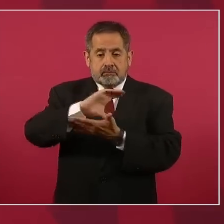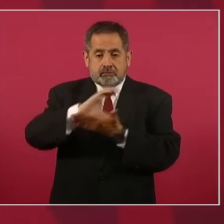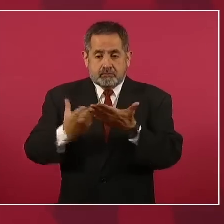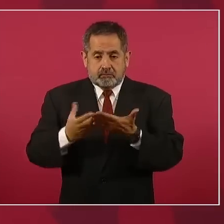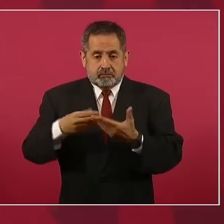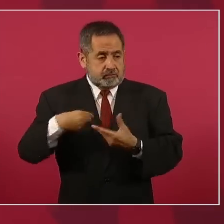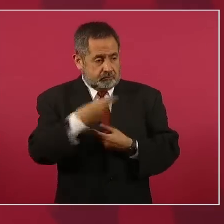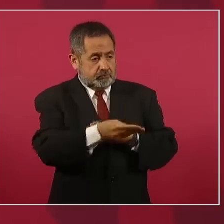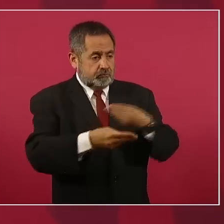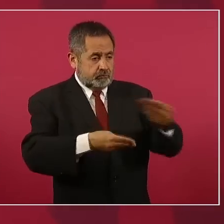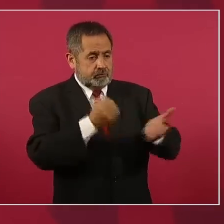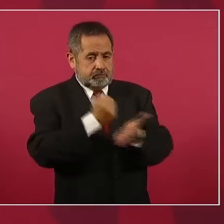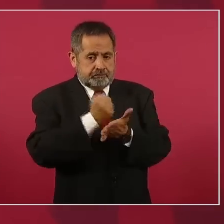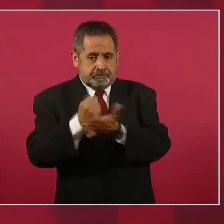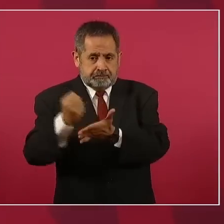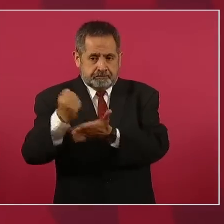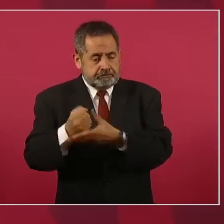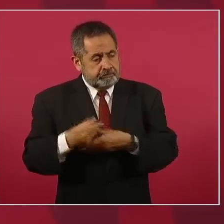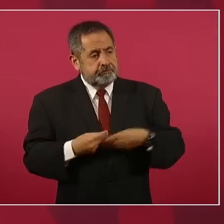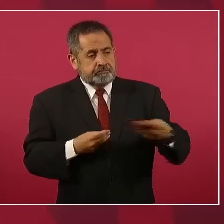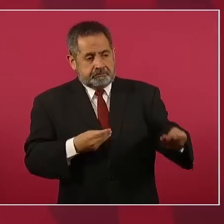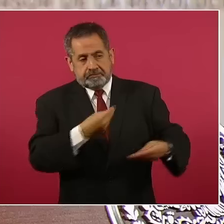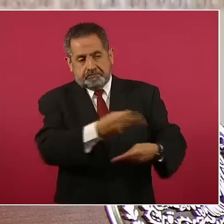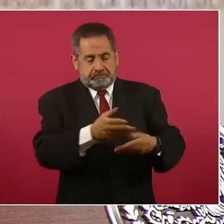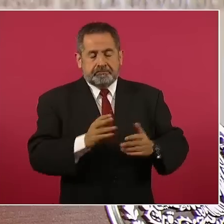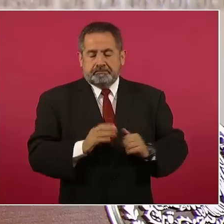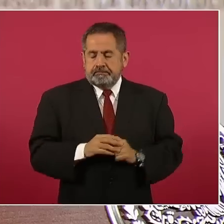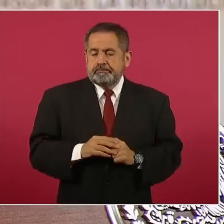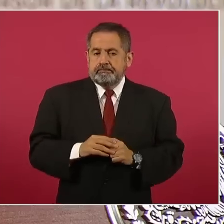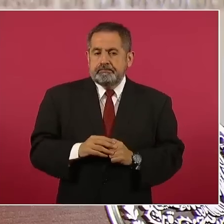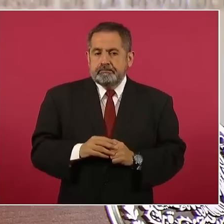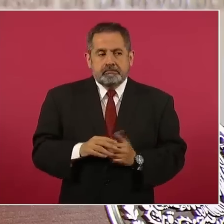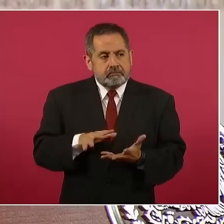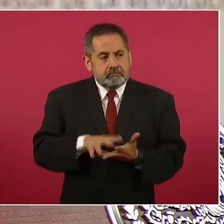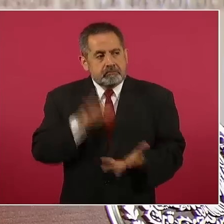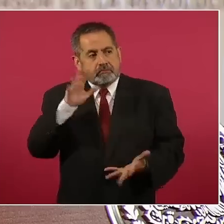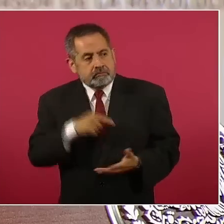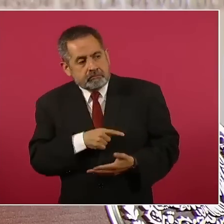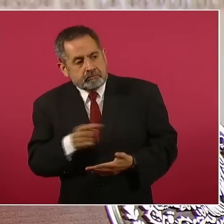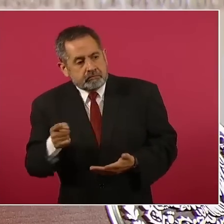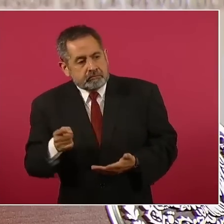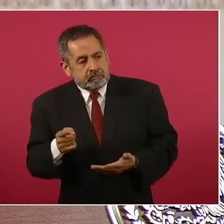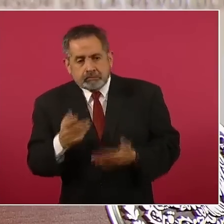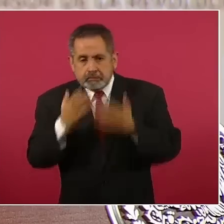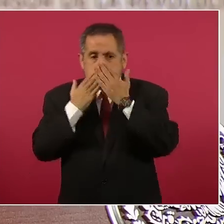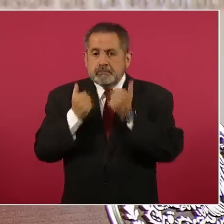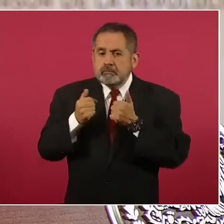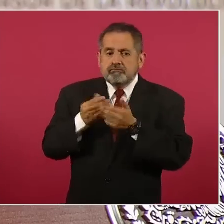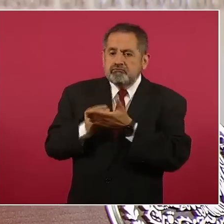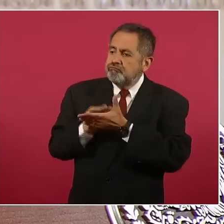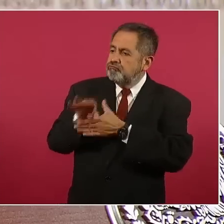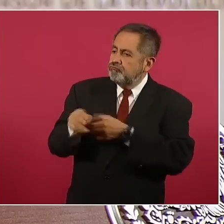y la mayoría no tiene inversión,